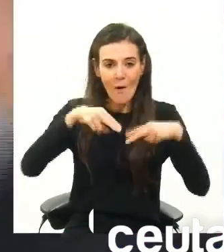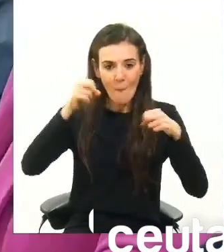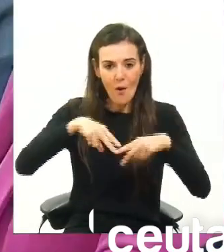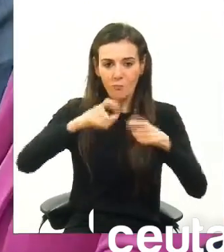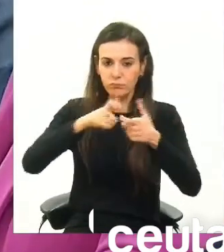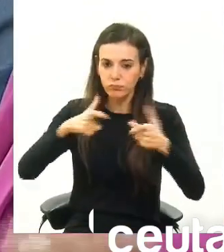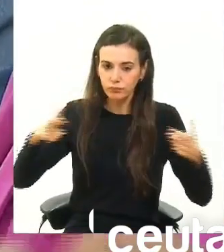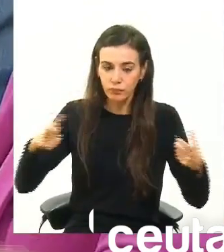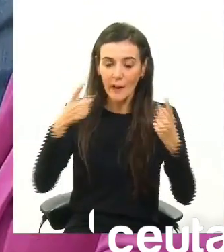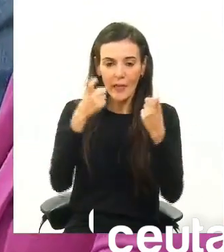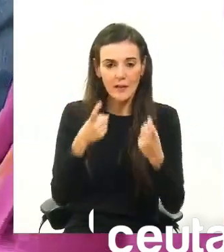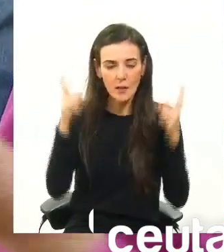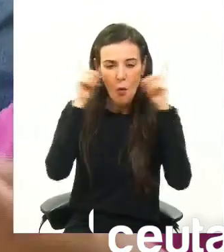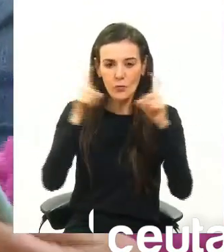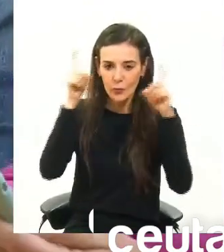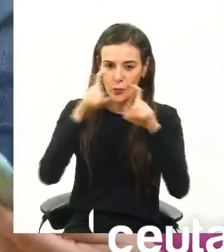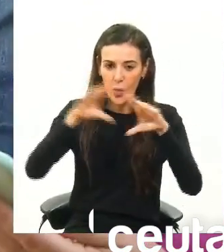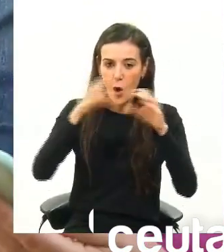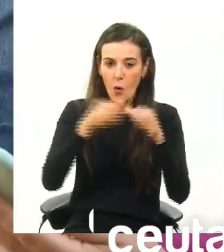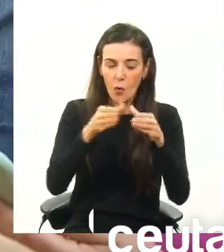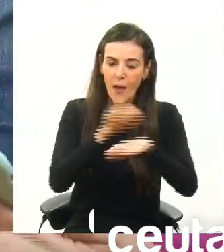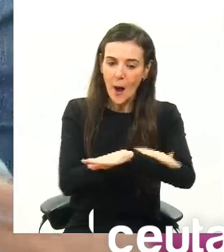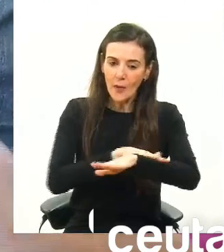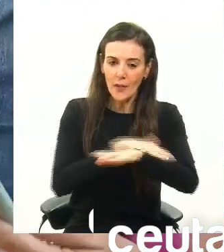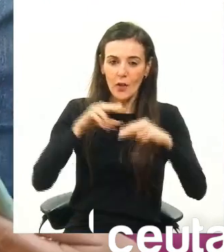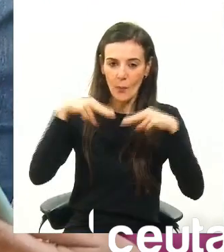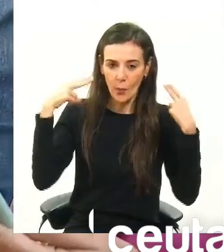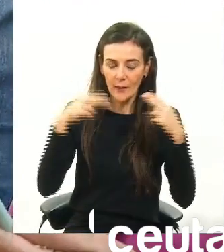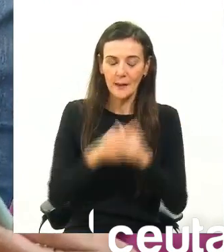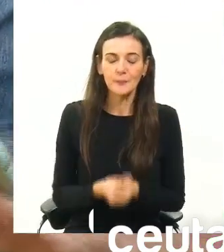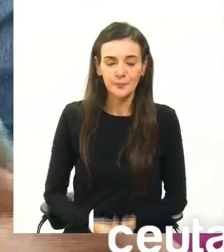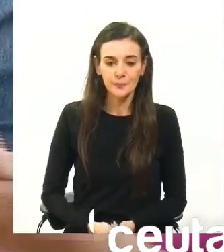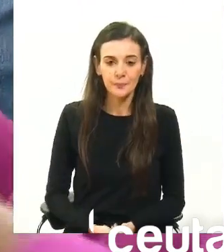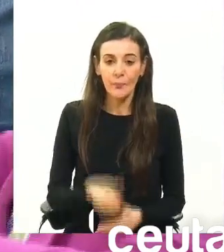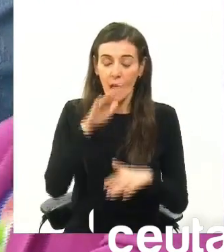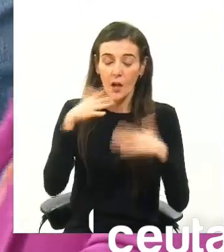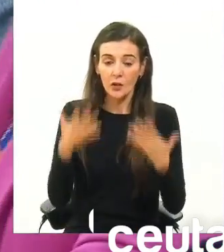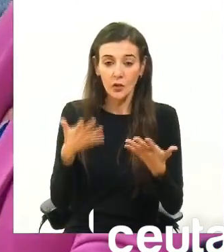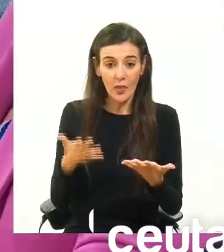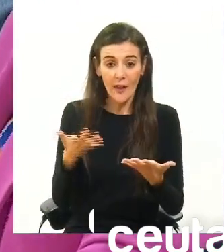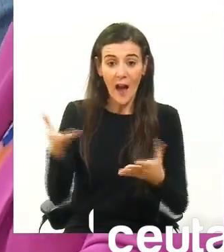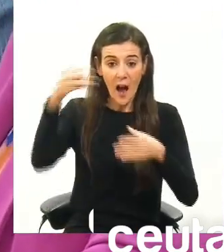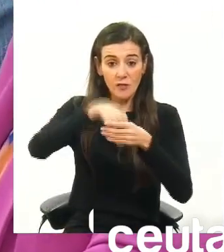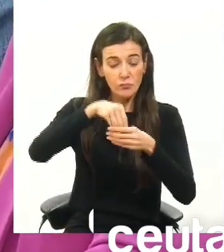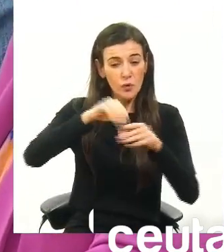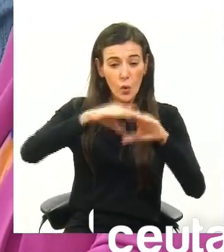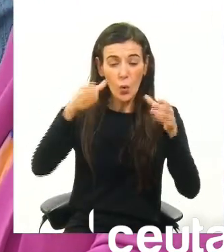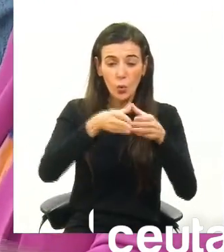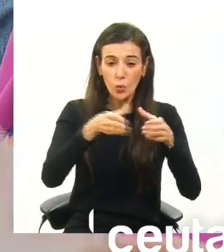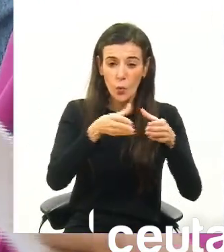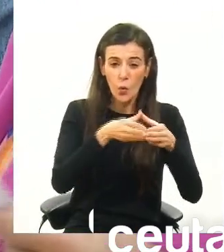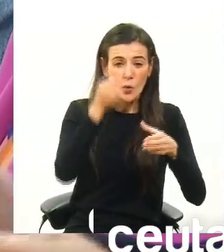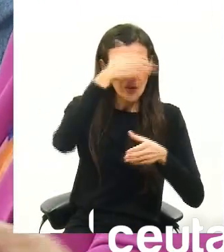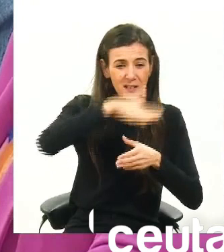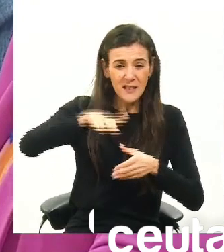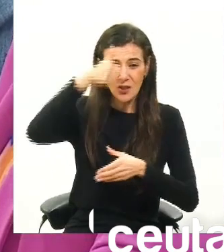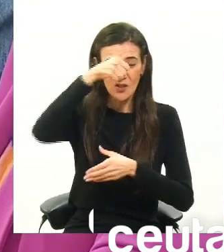y requiere de un mayor esfuerzo por parte de las administraciones públicas. Dentro de esta tasa se esconden un buen número de